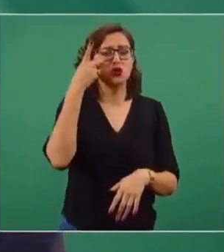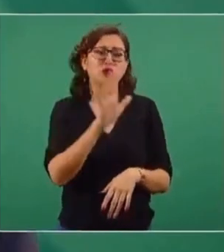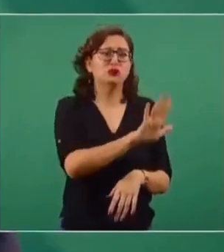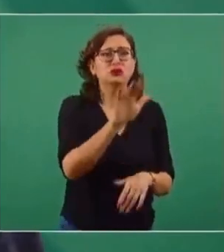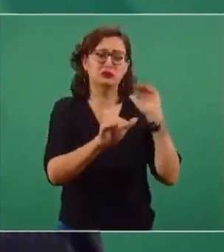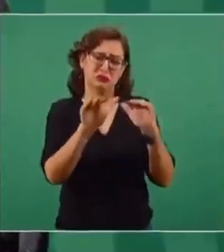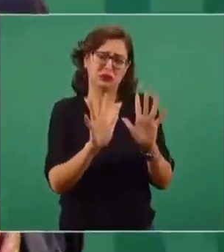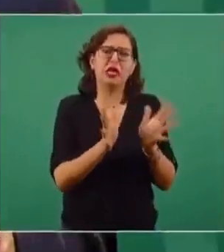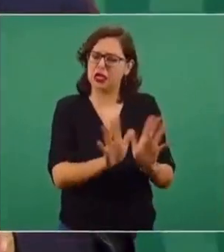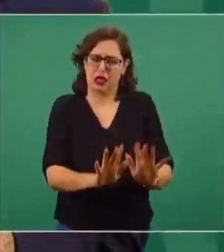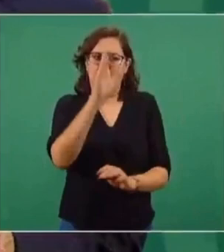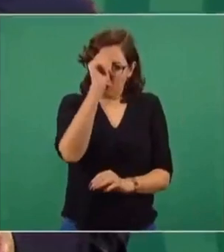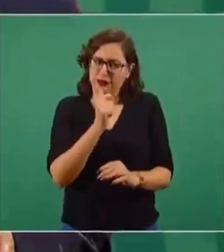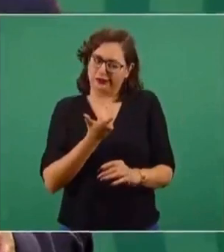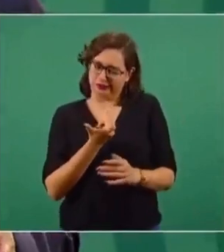vamos a ponernos de acuerdo,